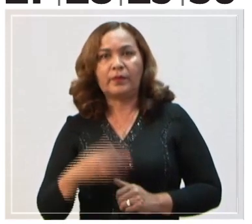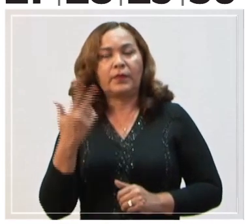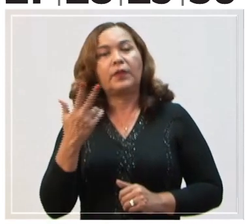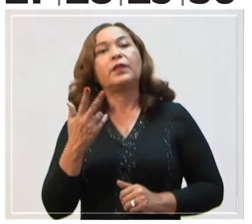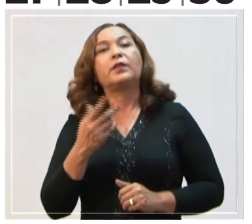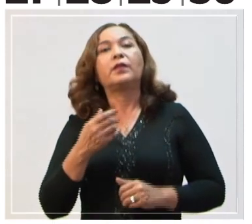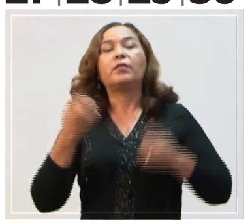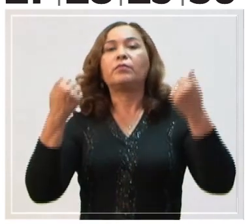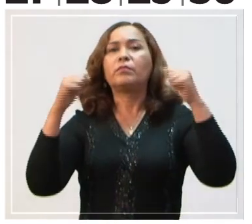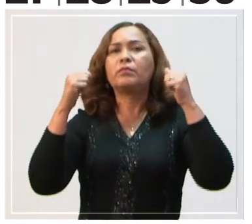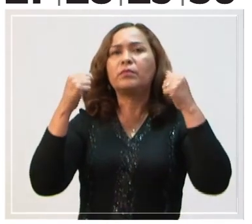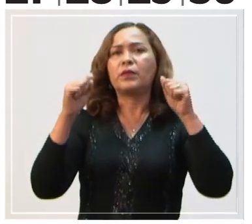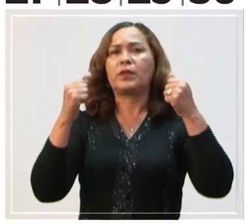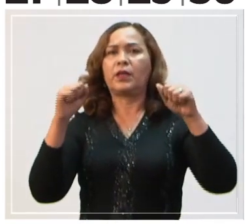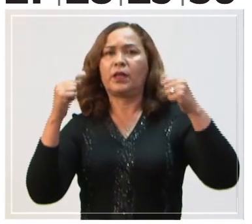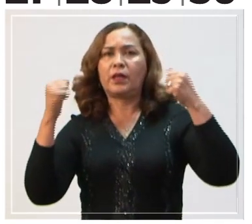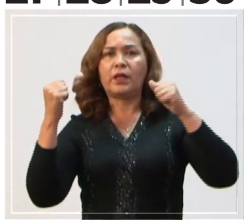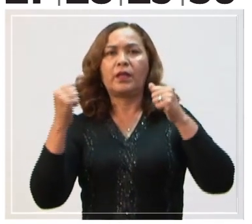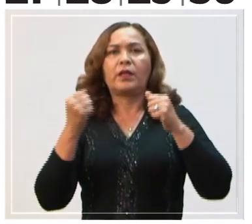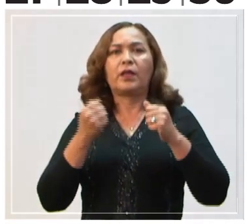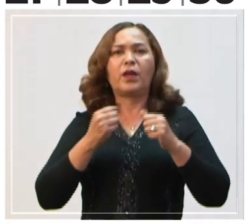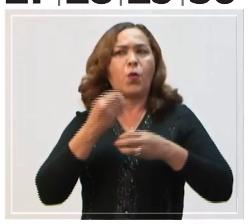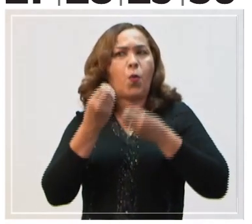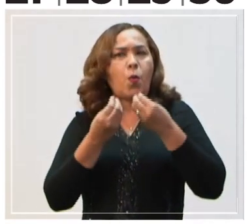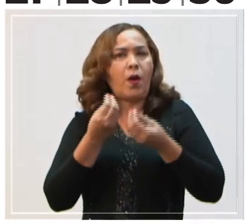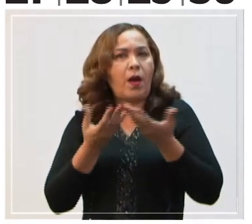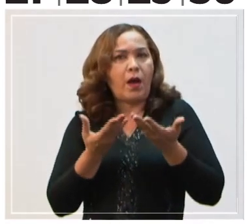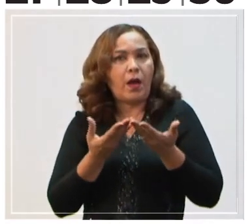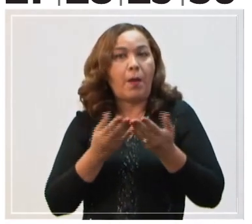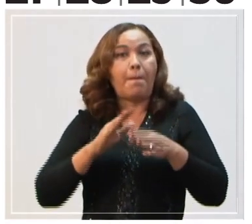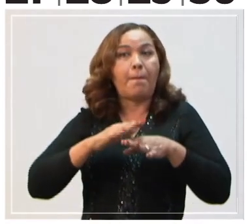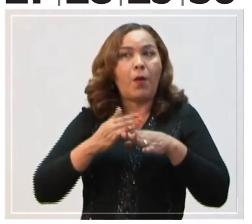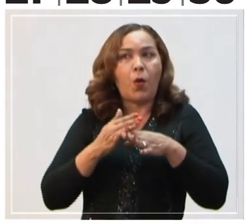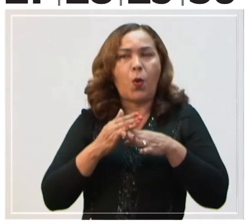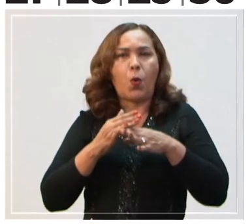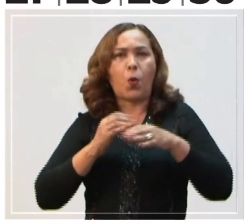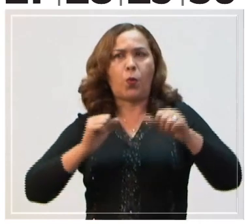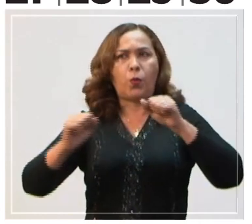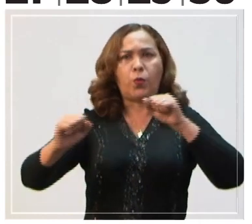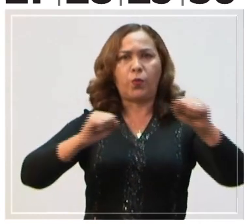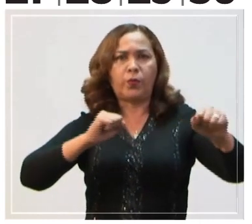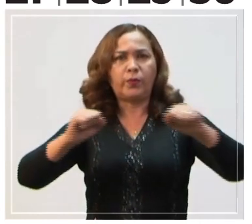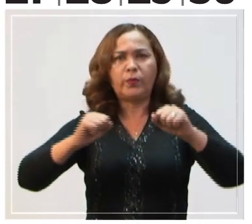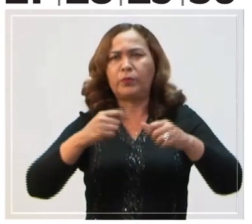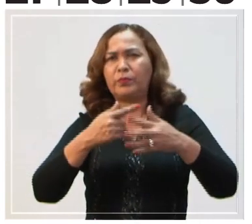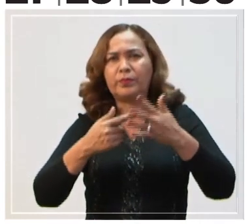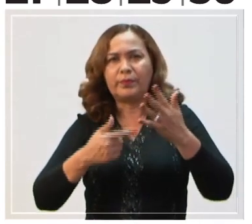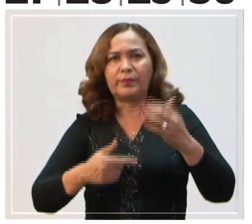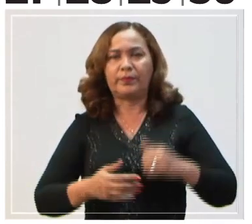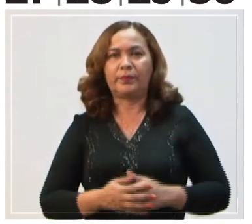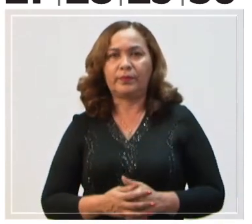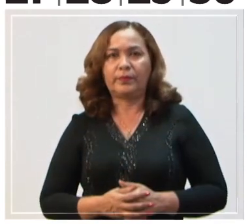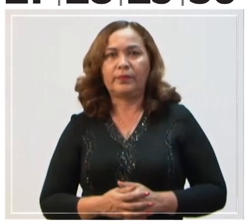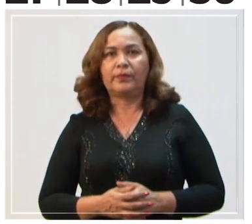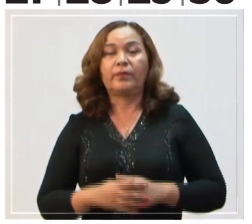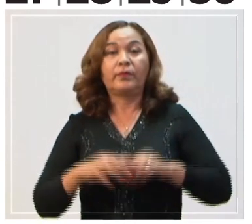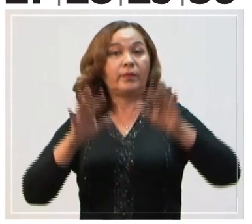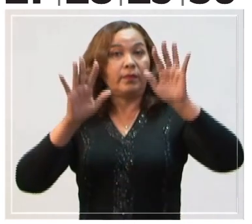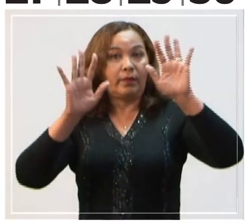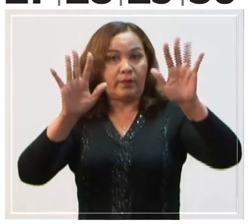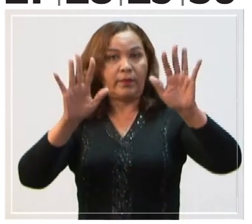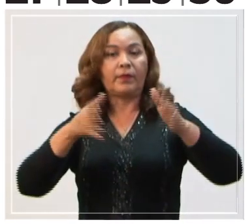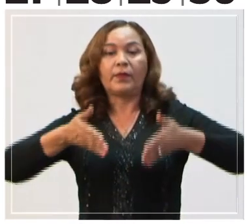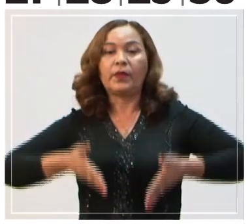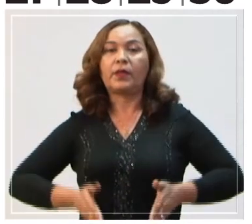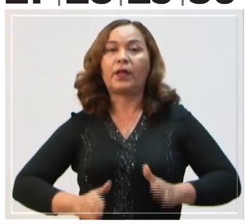Tercera simulación y simulacro de actuación ante eventos con efectos adversos. Día